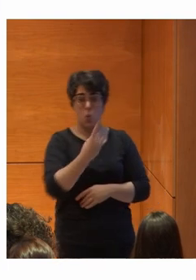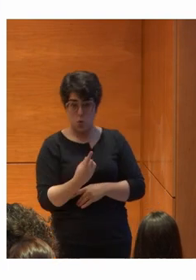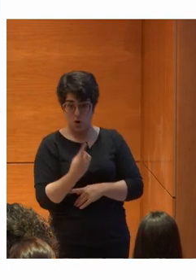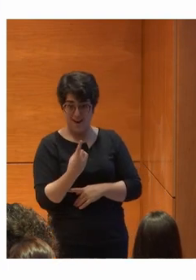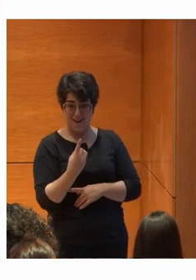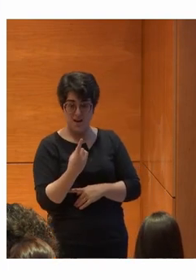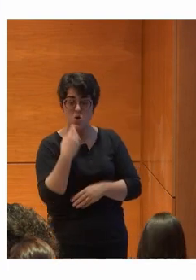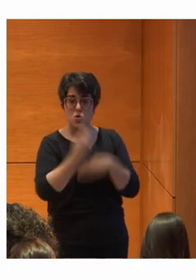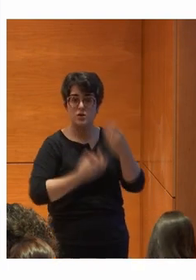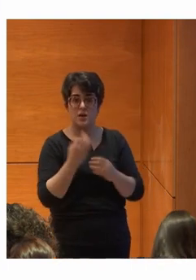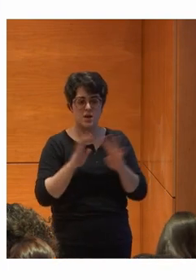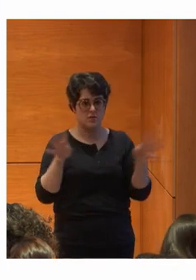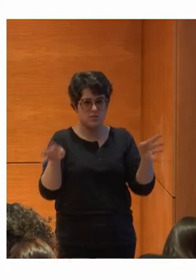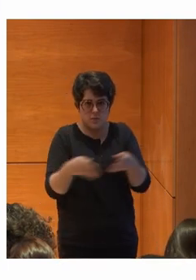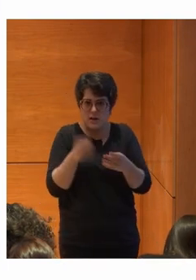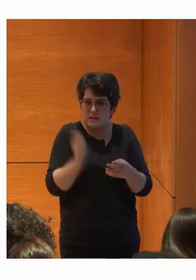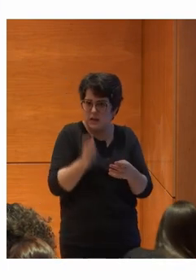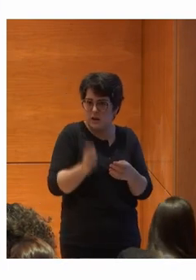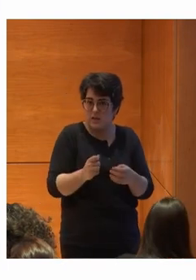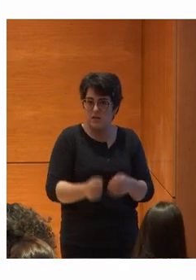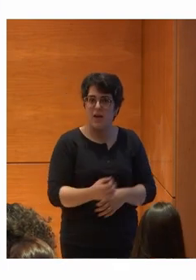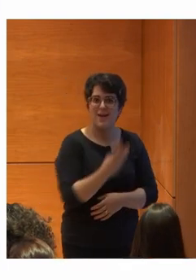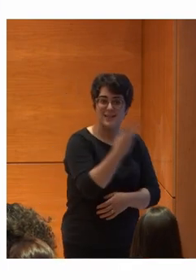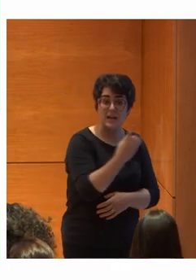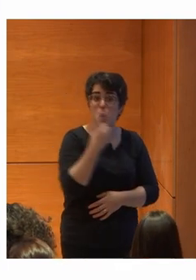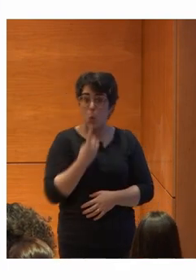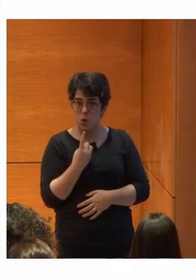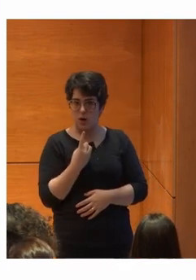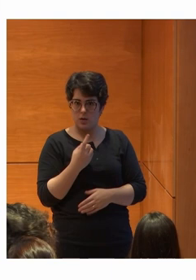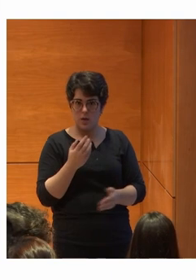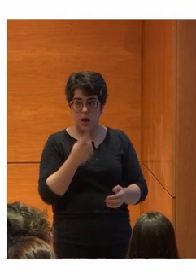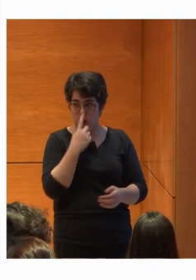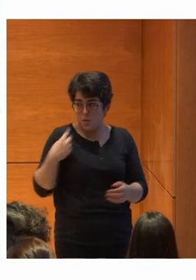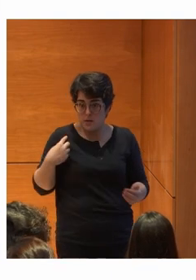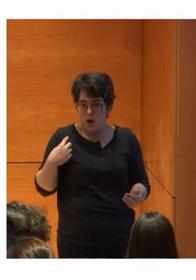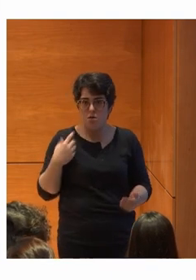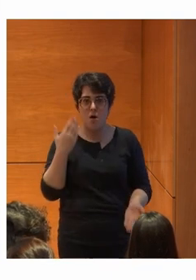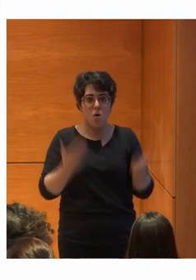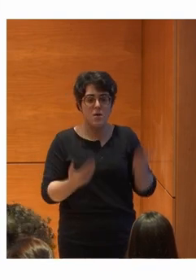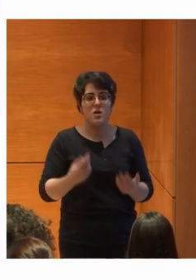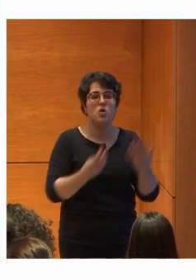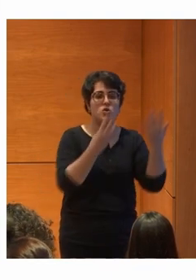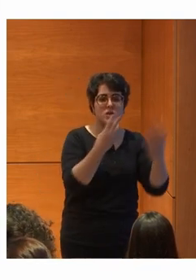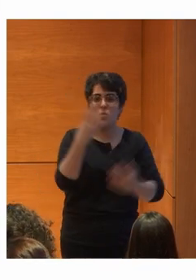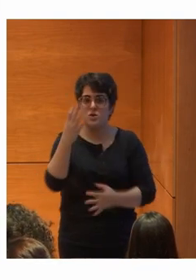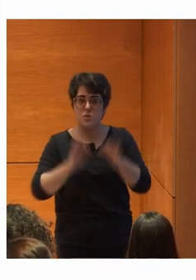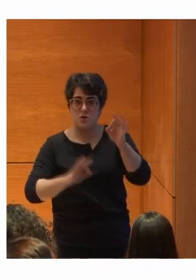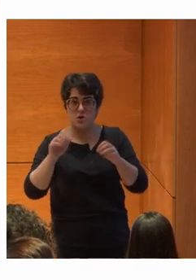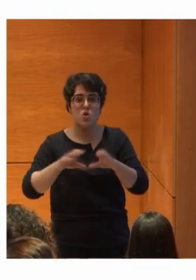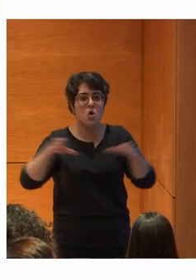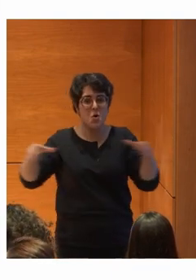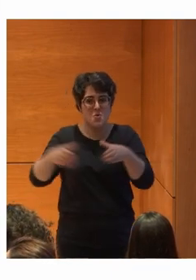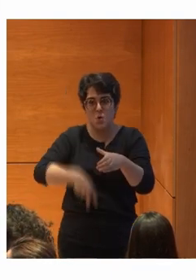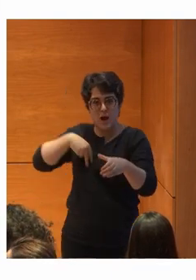España Usaba internet regularmente Una de cada tres El año pasado O sea Frente al 84% De la población en general